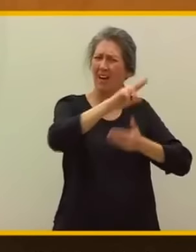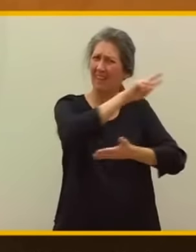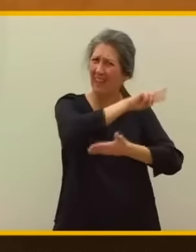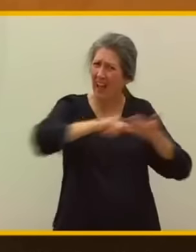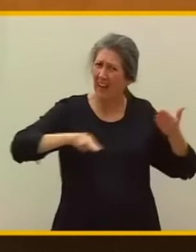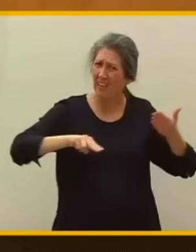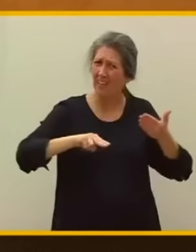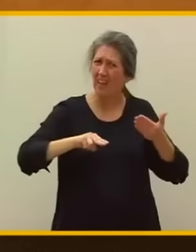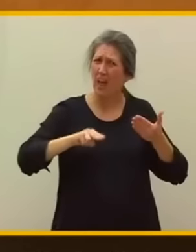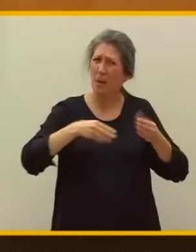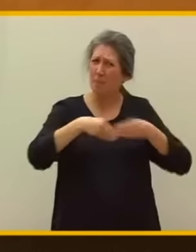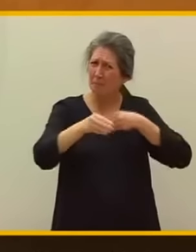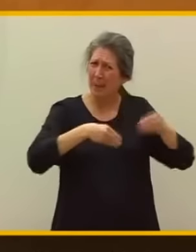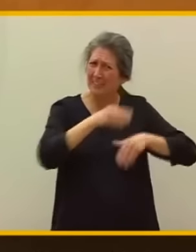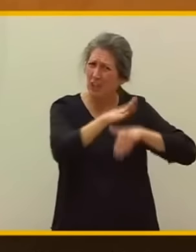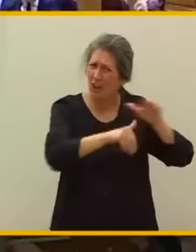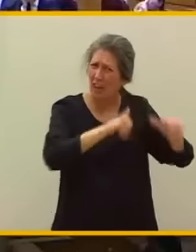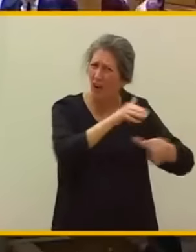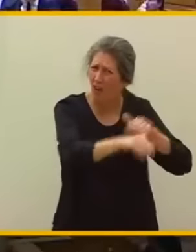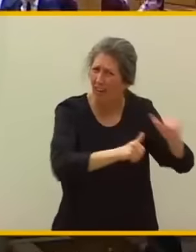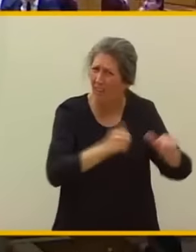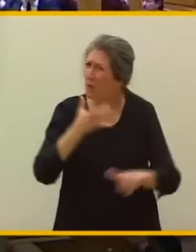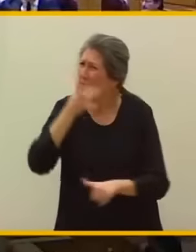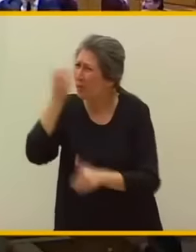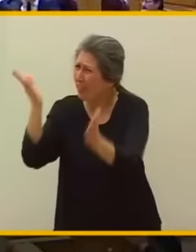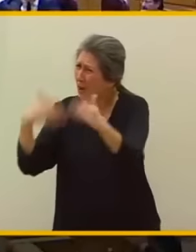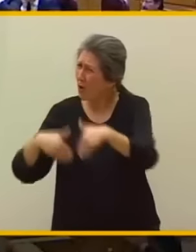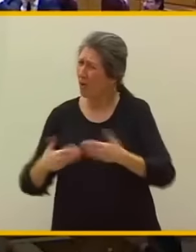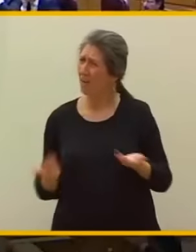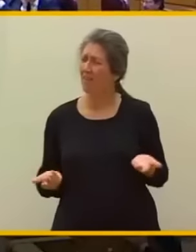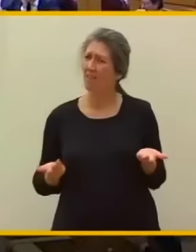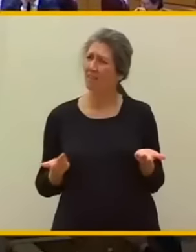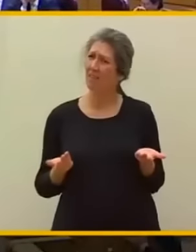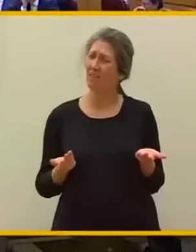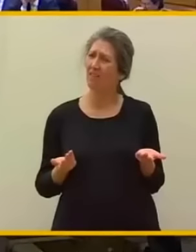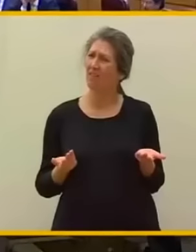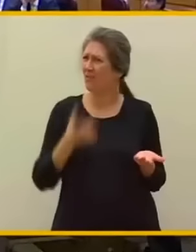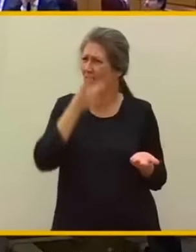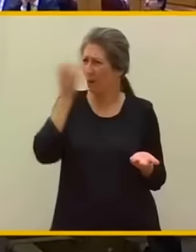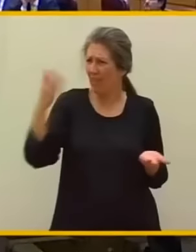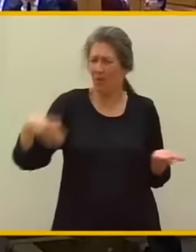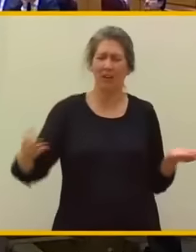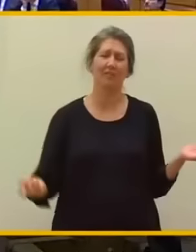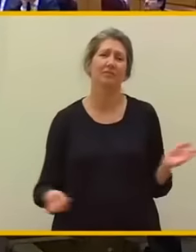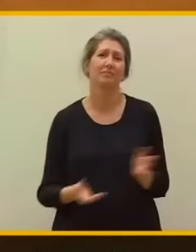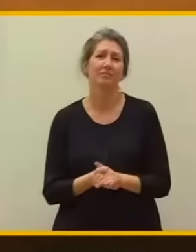¿No? Ninguna vergüenza. Ergo, no tienen vergüenza.